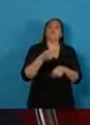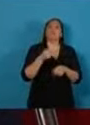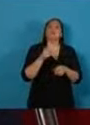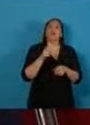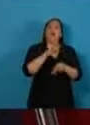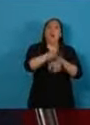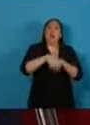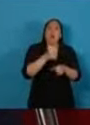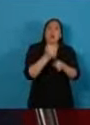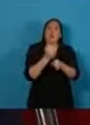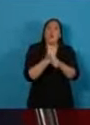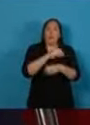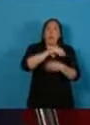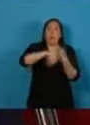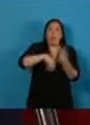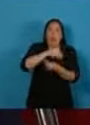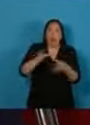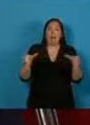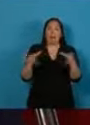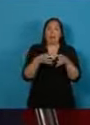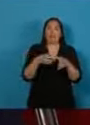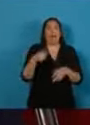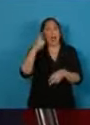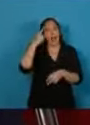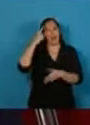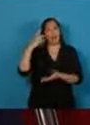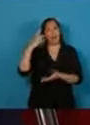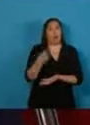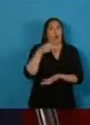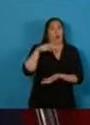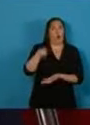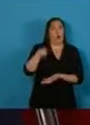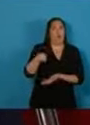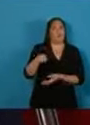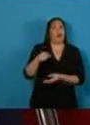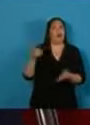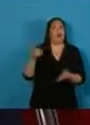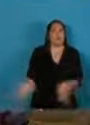actores centrales de estas políticas públicas.